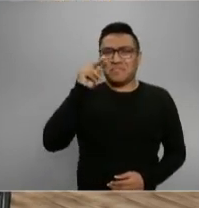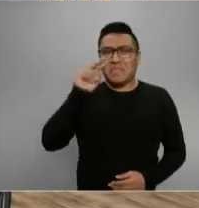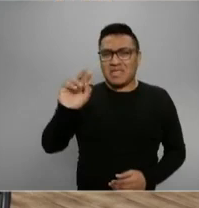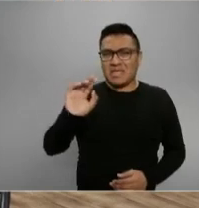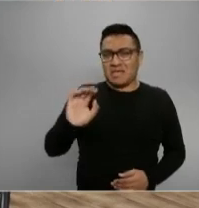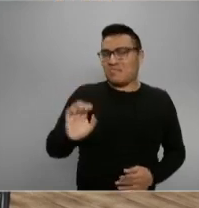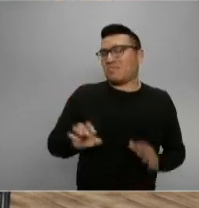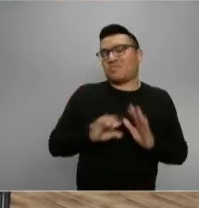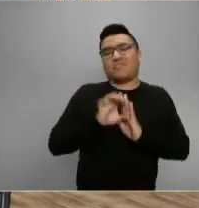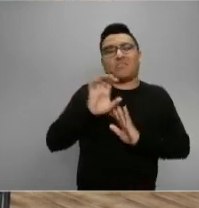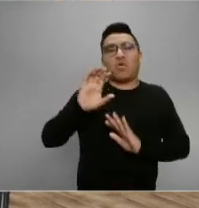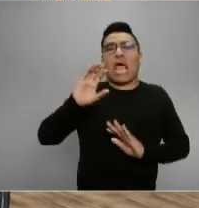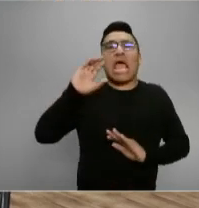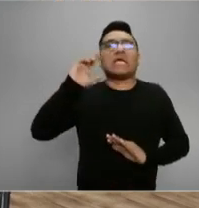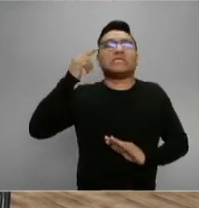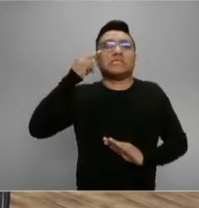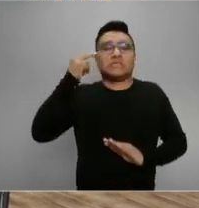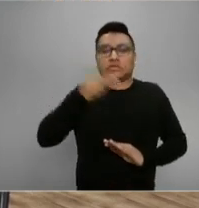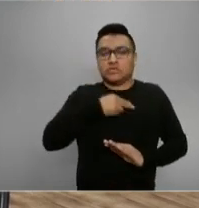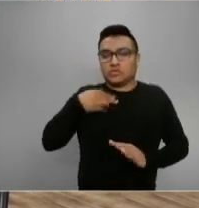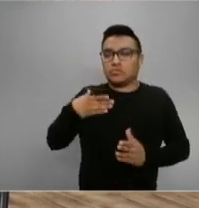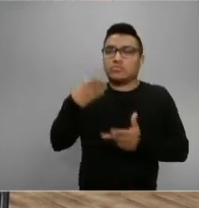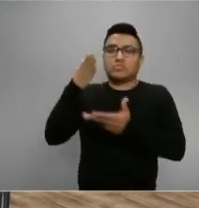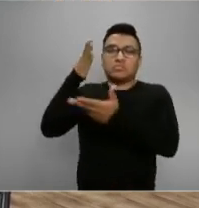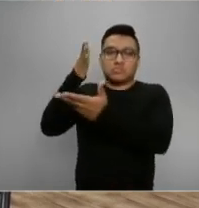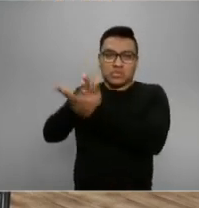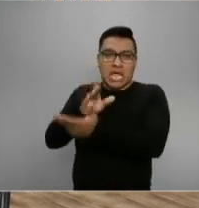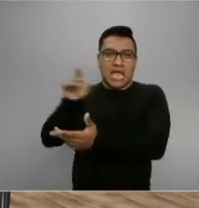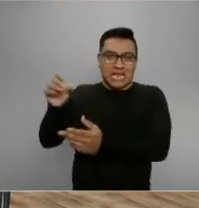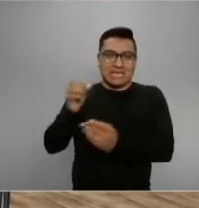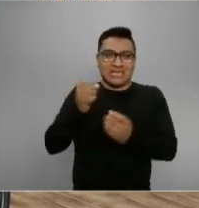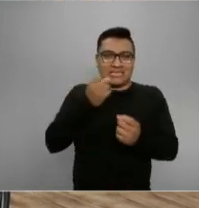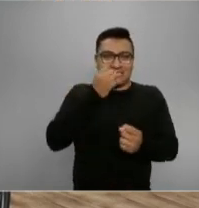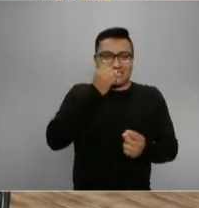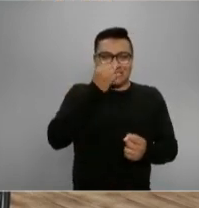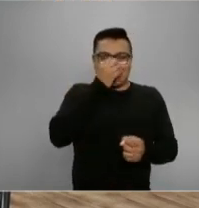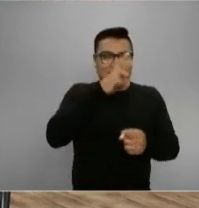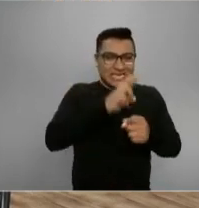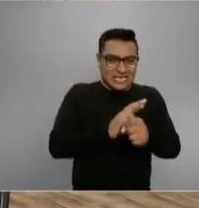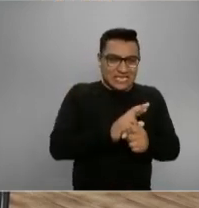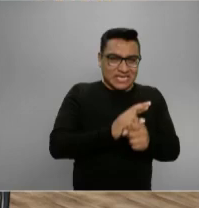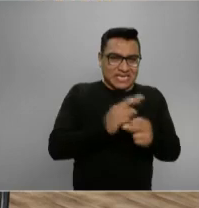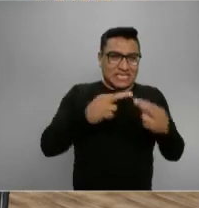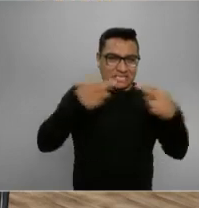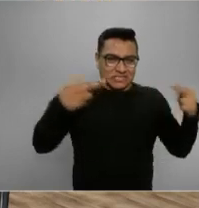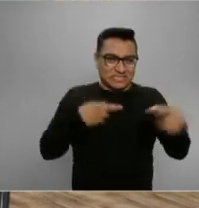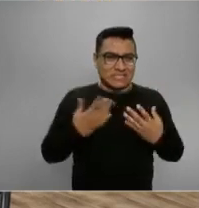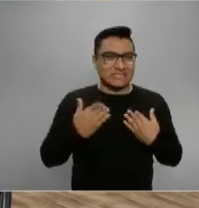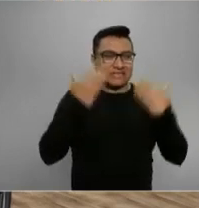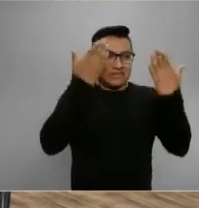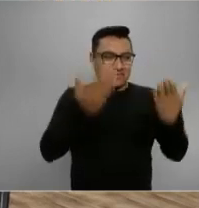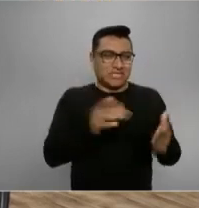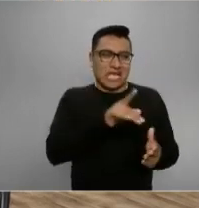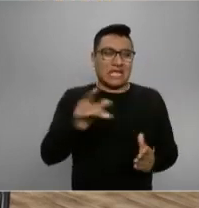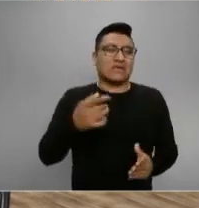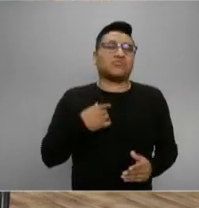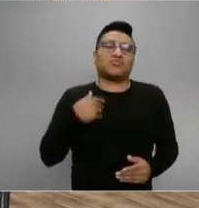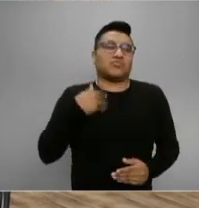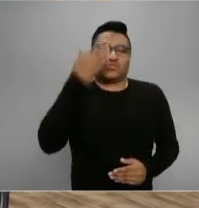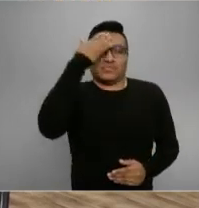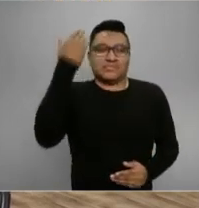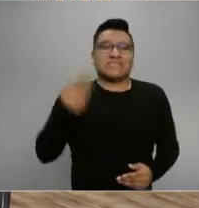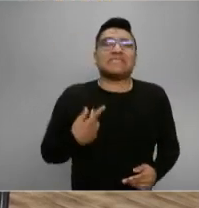rumbo a China a comprar fue a la Secretaría de Relaciones Exteriores. No había salud. No sé quién participó en la